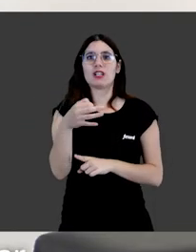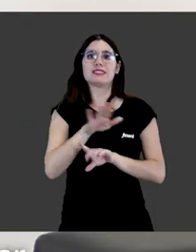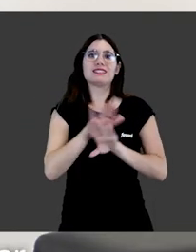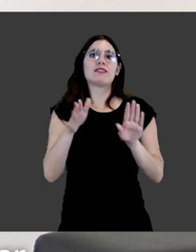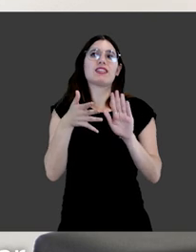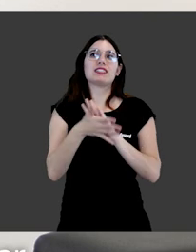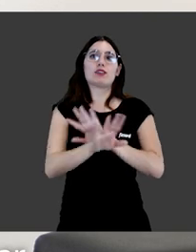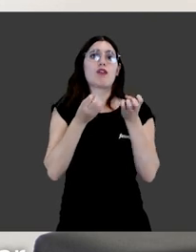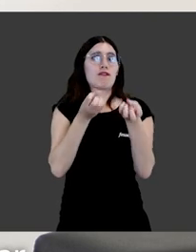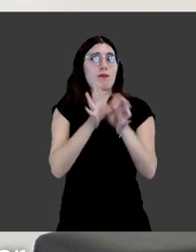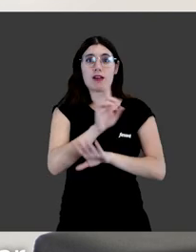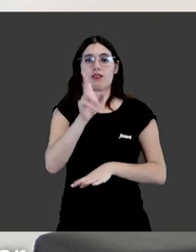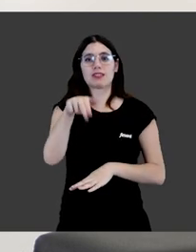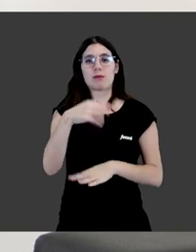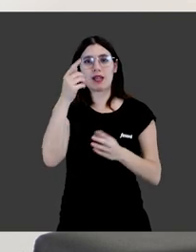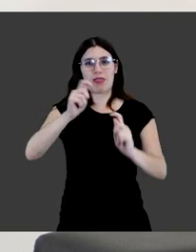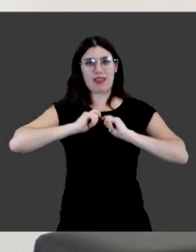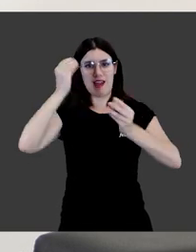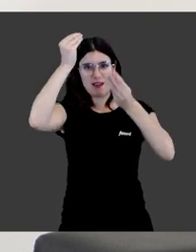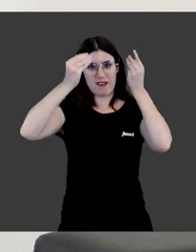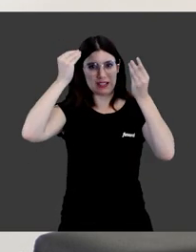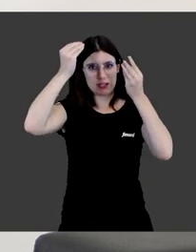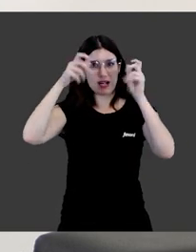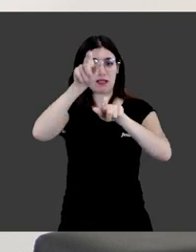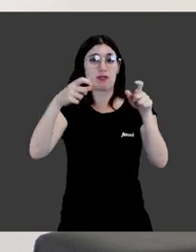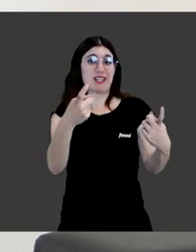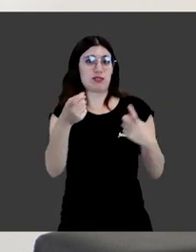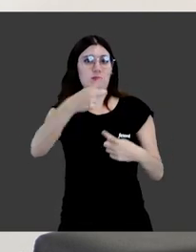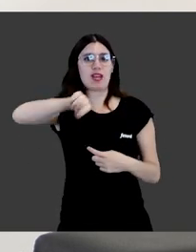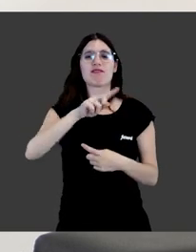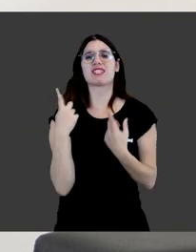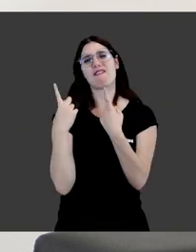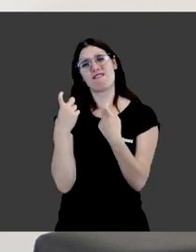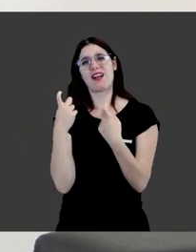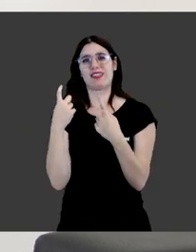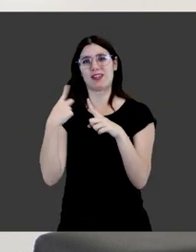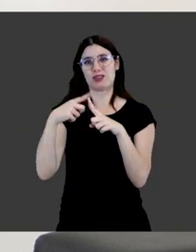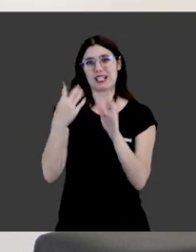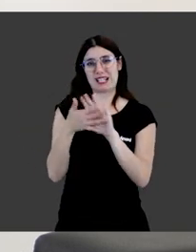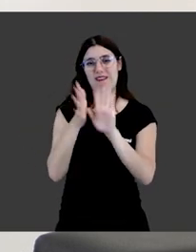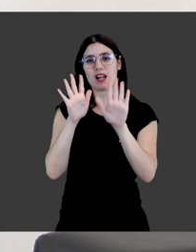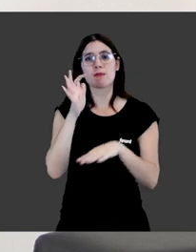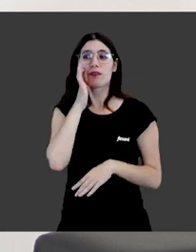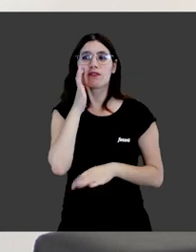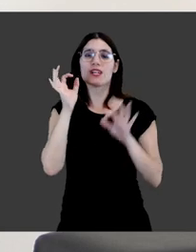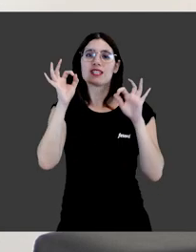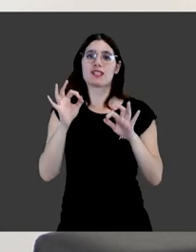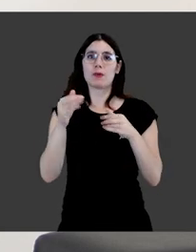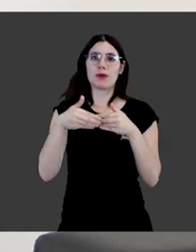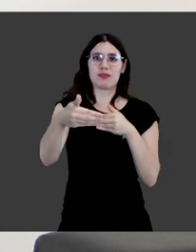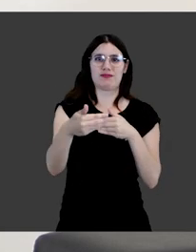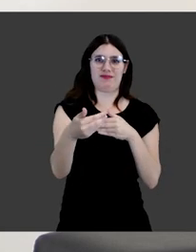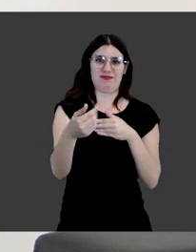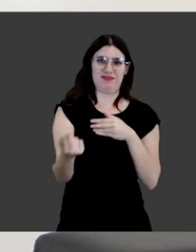solo consisten en informar, sino también en hacer reflexionar al estudiantado. Nos quedan muchas cosas en el tintero y